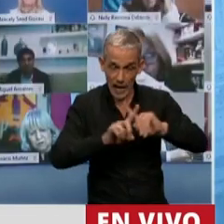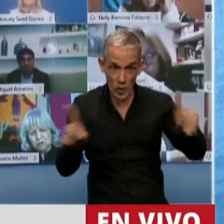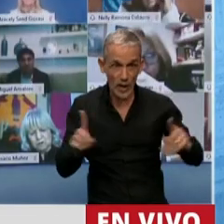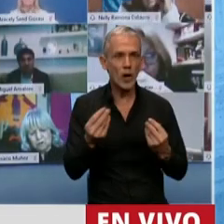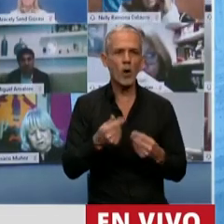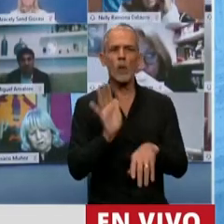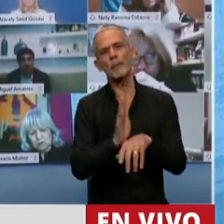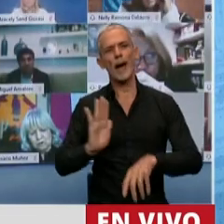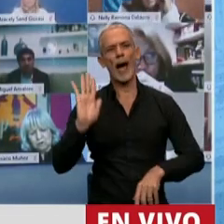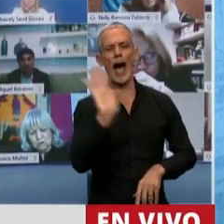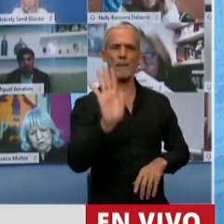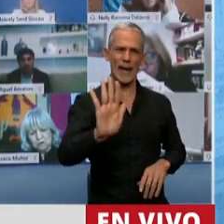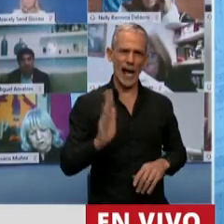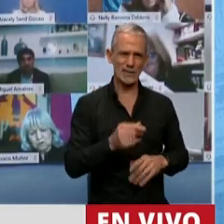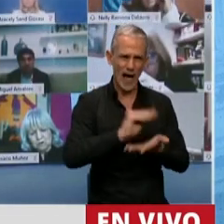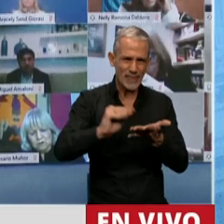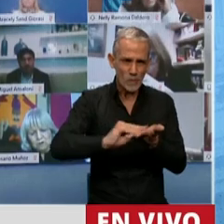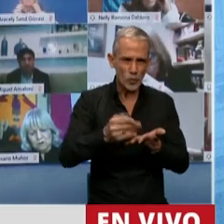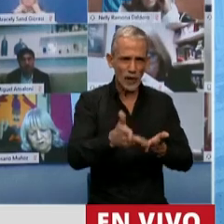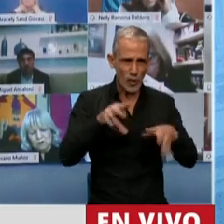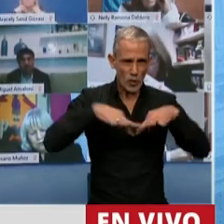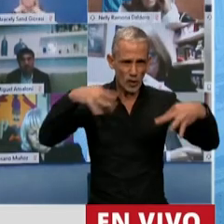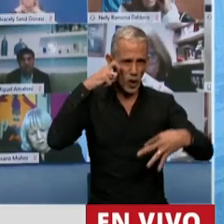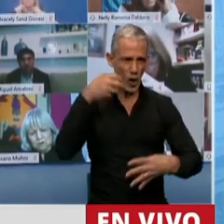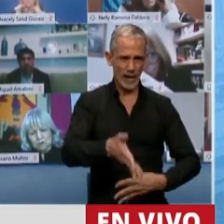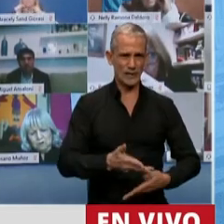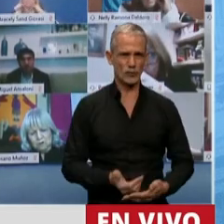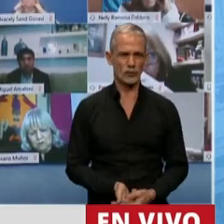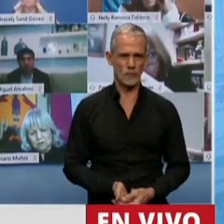sino como amenaza a los diputados de esta Cámara.